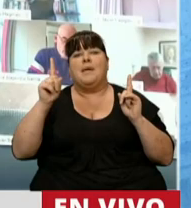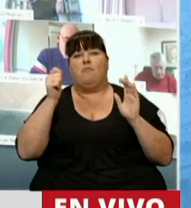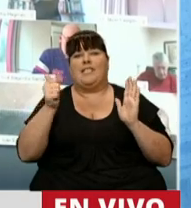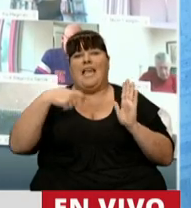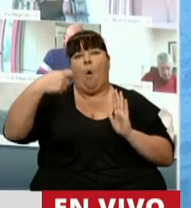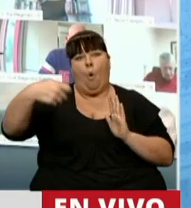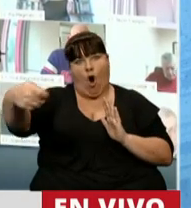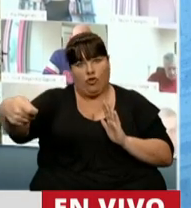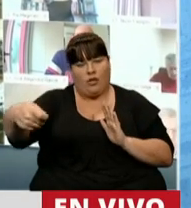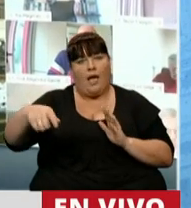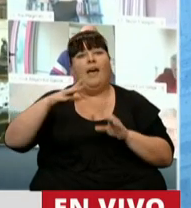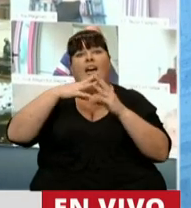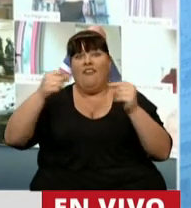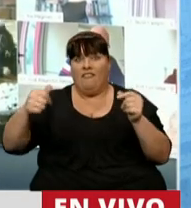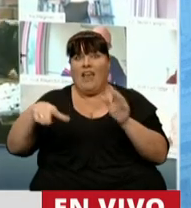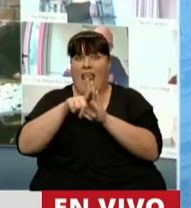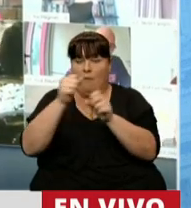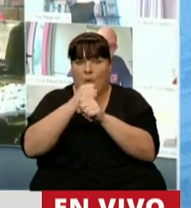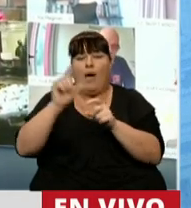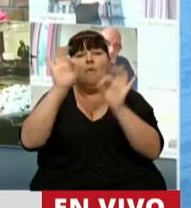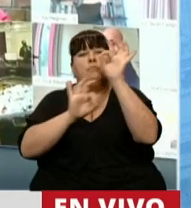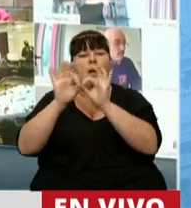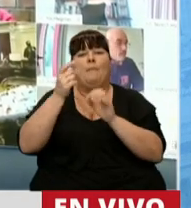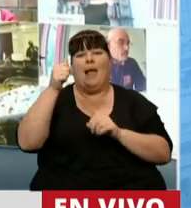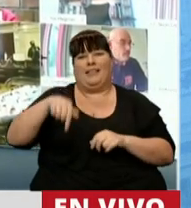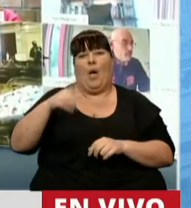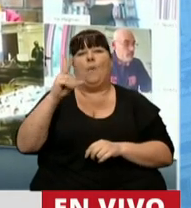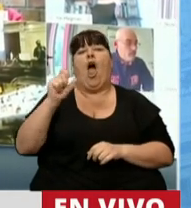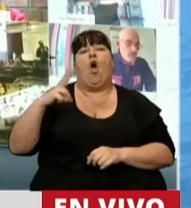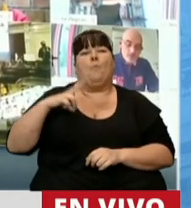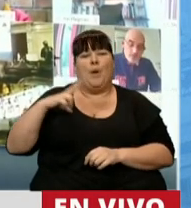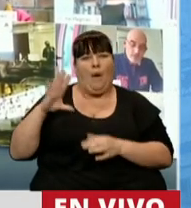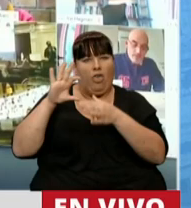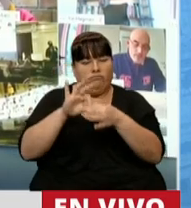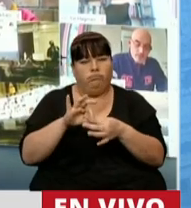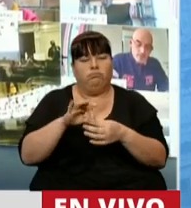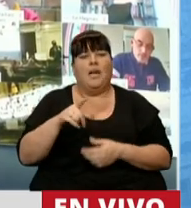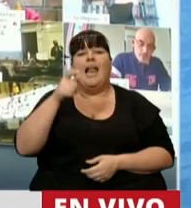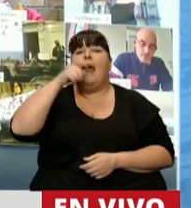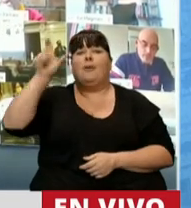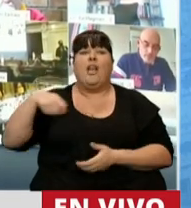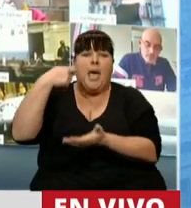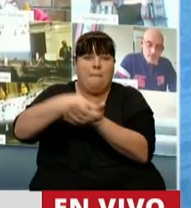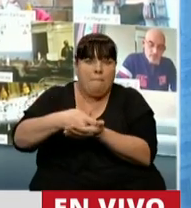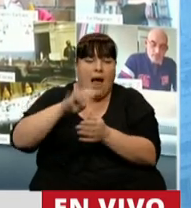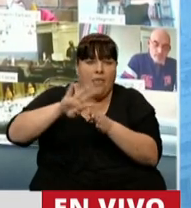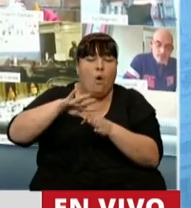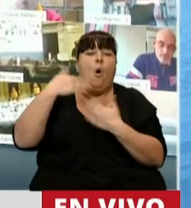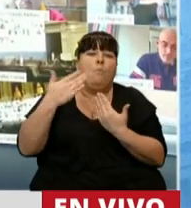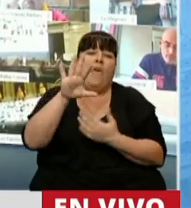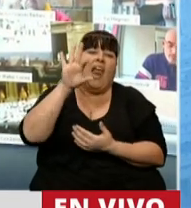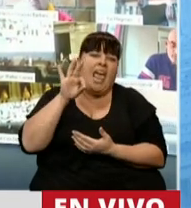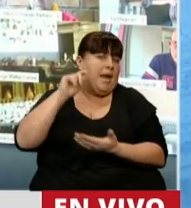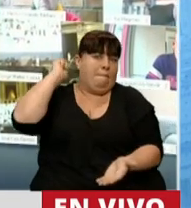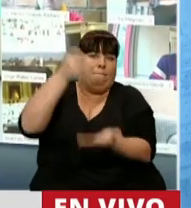primeras cuotas resultando luego de aplicación la tasa valedaria en moneda nacional de bancos privados el contribuyente o la contribuyente podrá optar